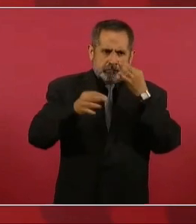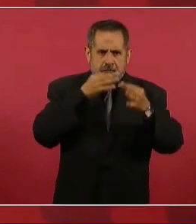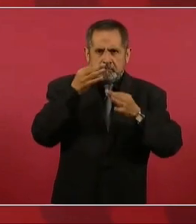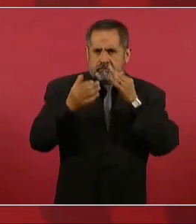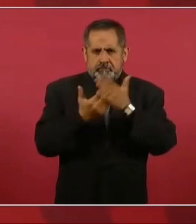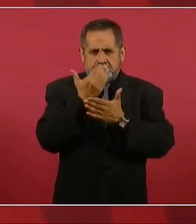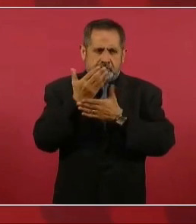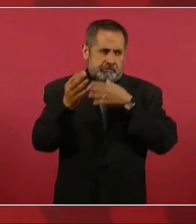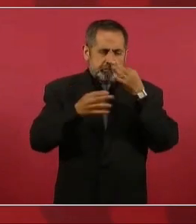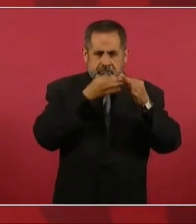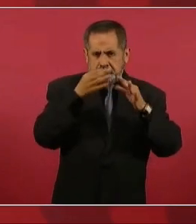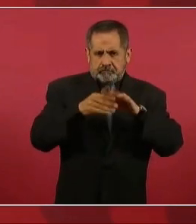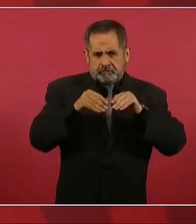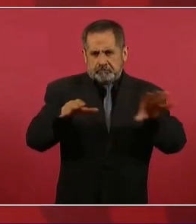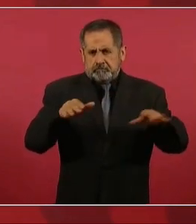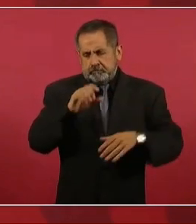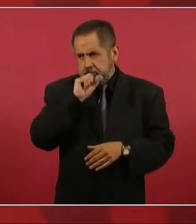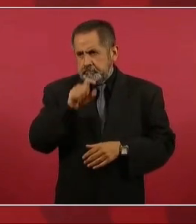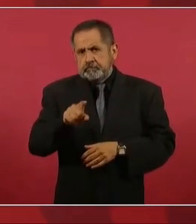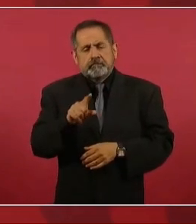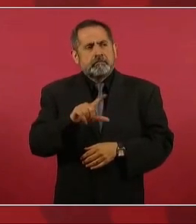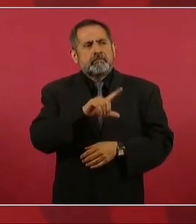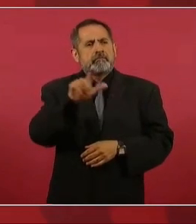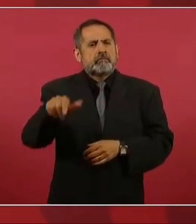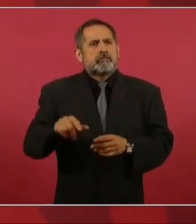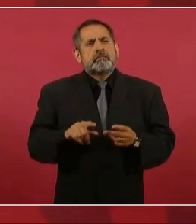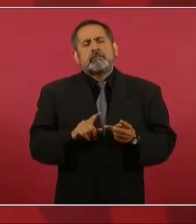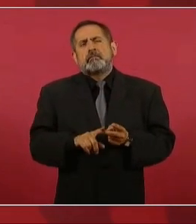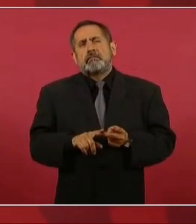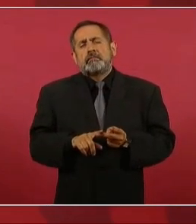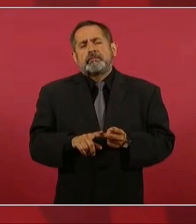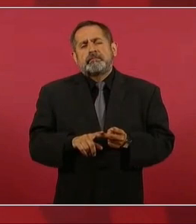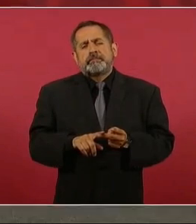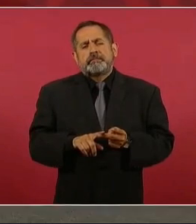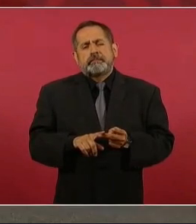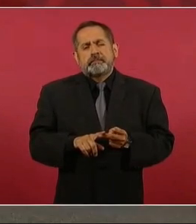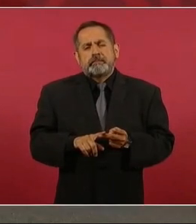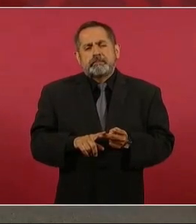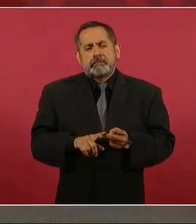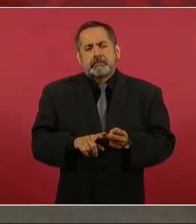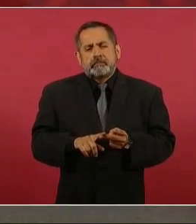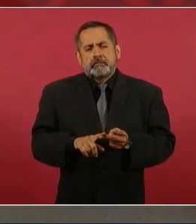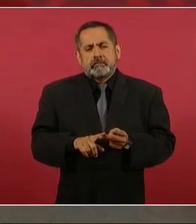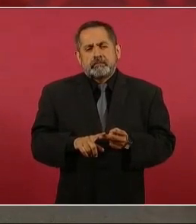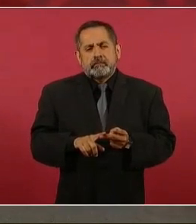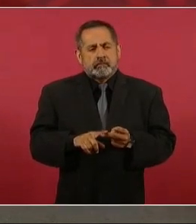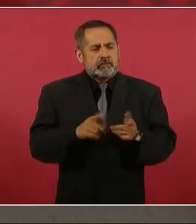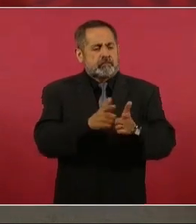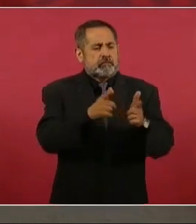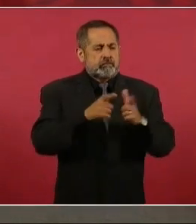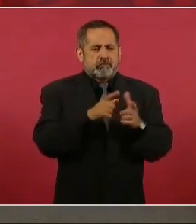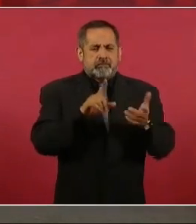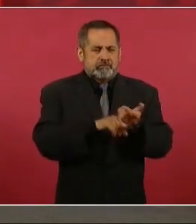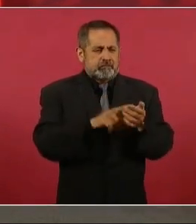y luego nos vamos con los guarijigos